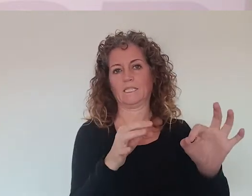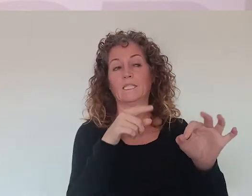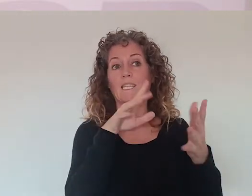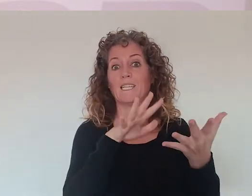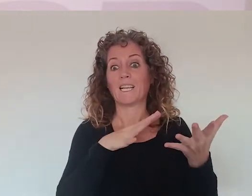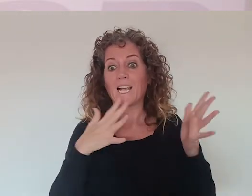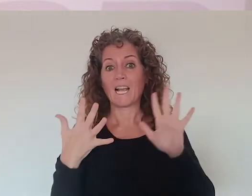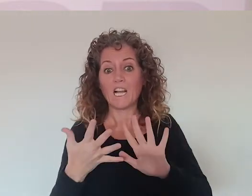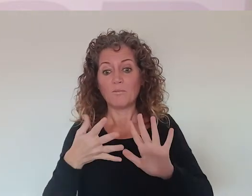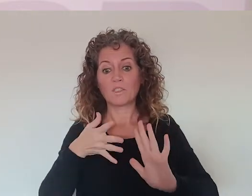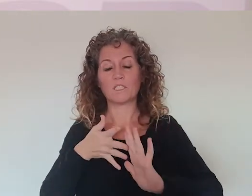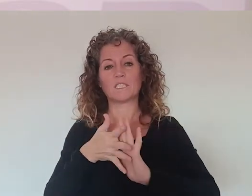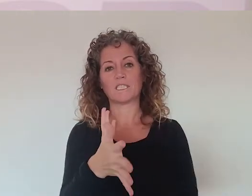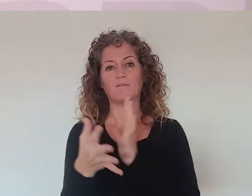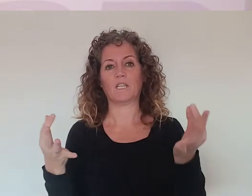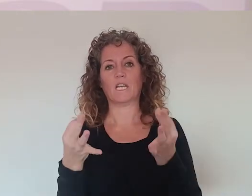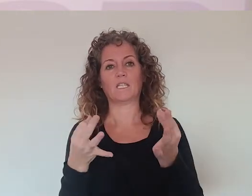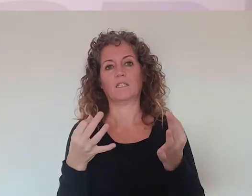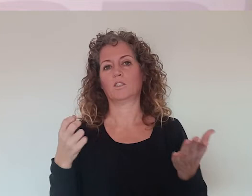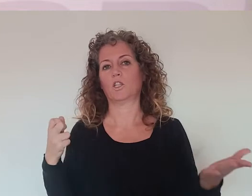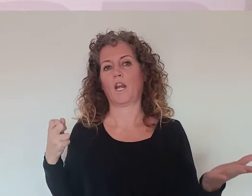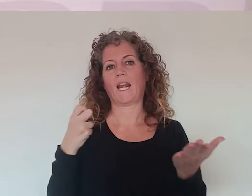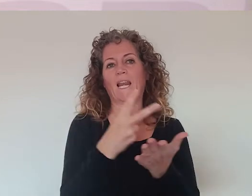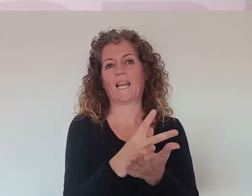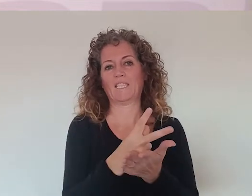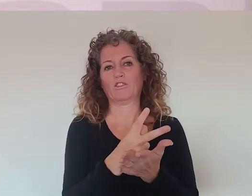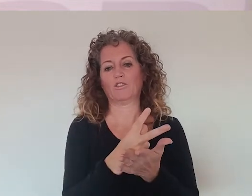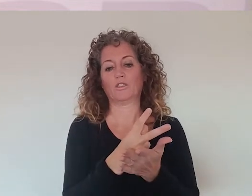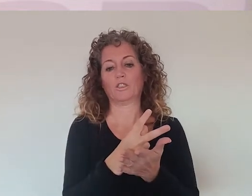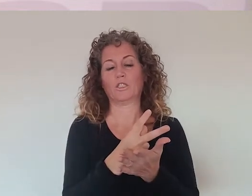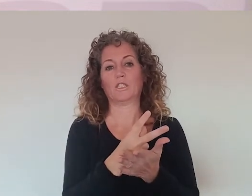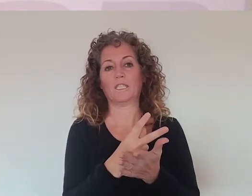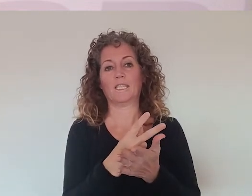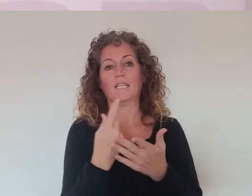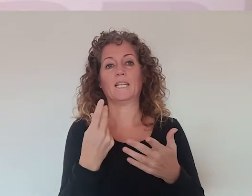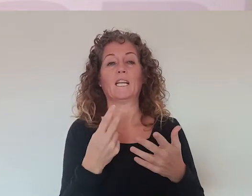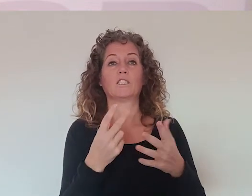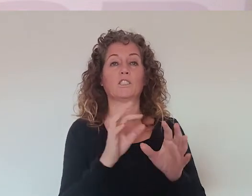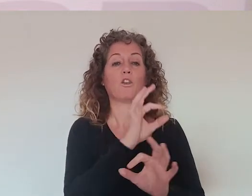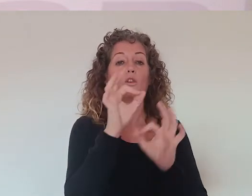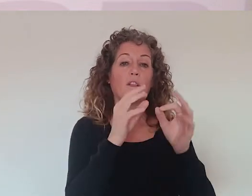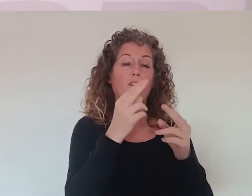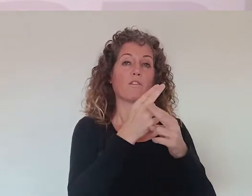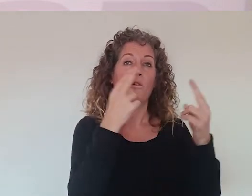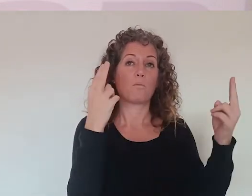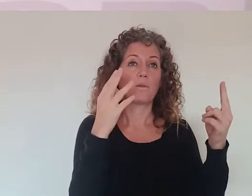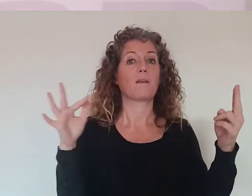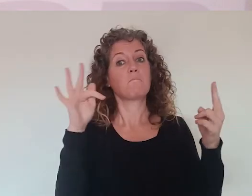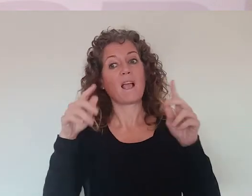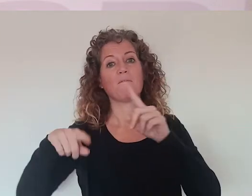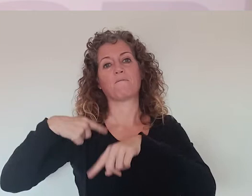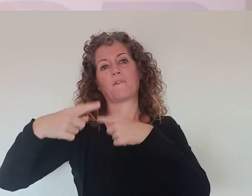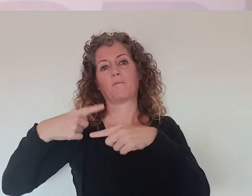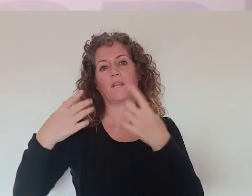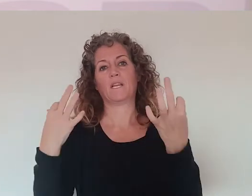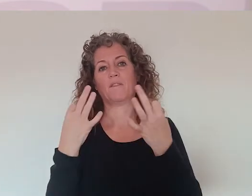esos cambios implican, bueno, pues muchísimos desafíos a los que tenemos que hacer frente, no solo desde las administraciones públicas, sino